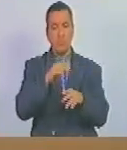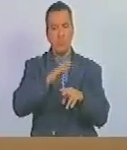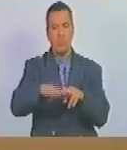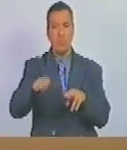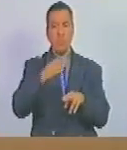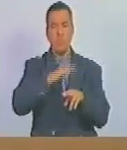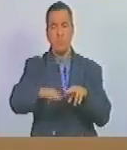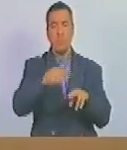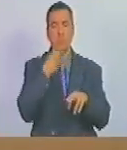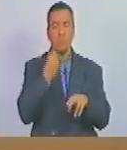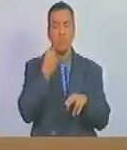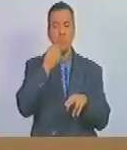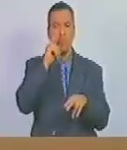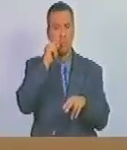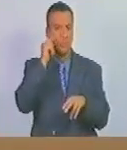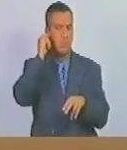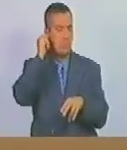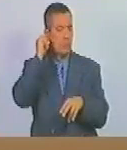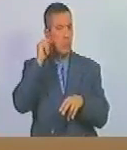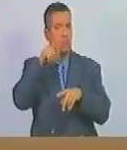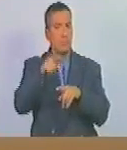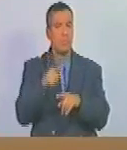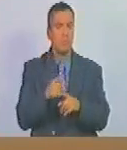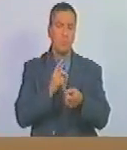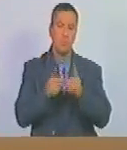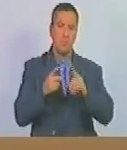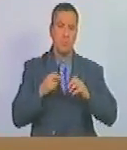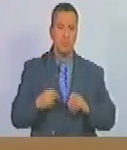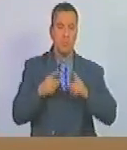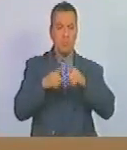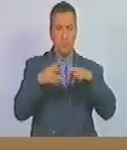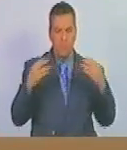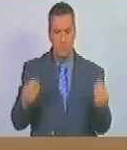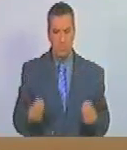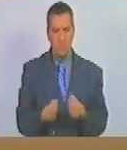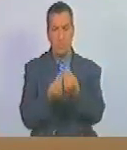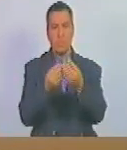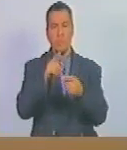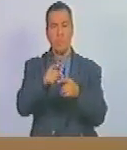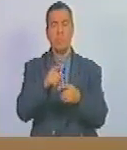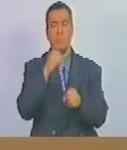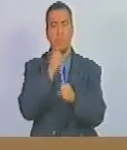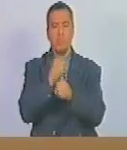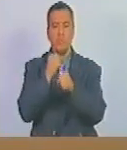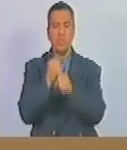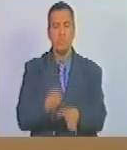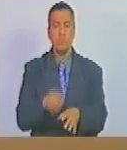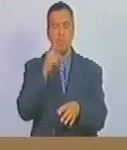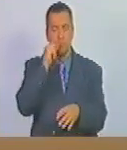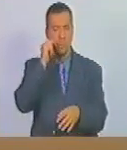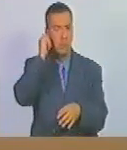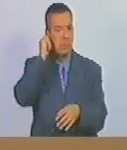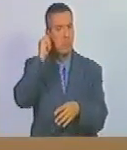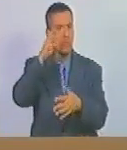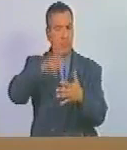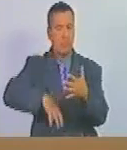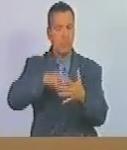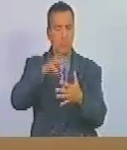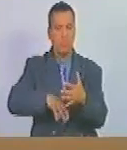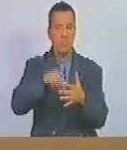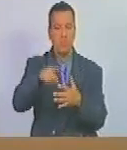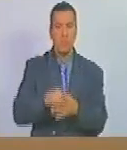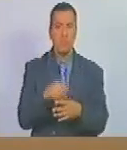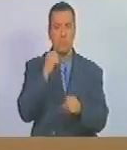niñas niños y adolescentes que eventualmente estén acompañando a las trabajadoras y los trabajadores agrícolas